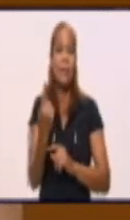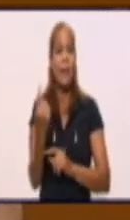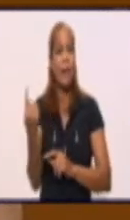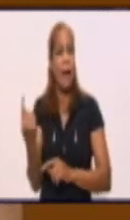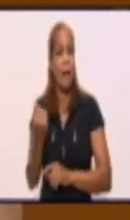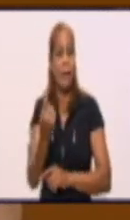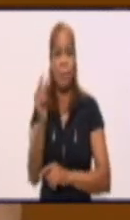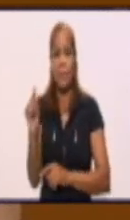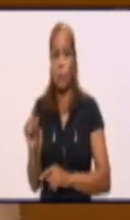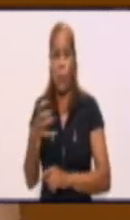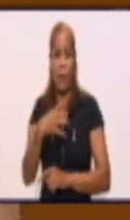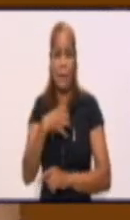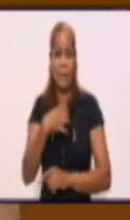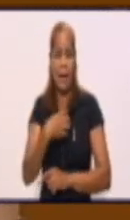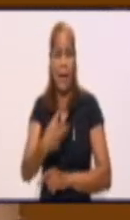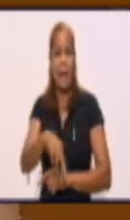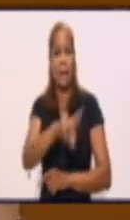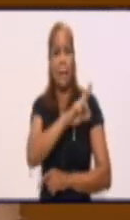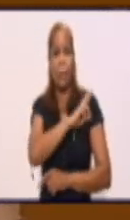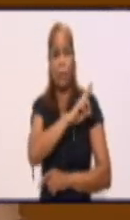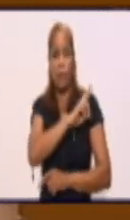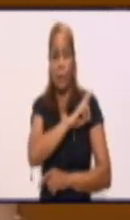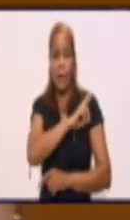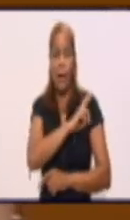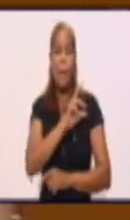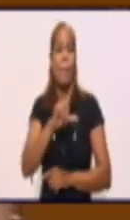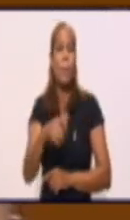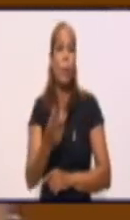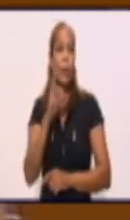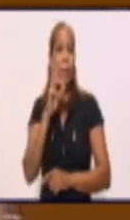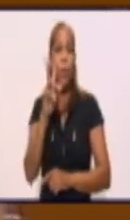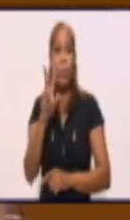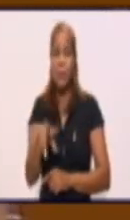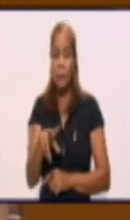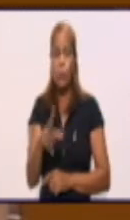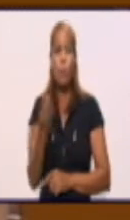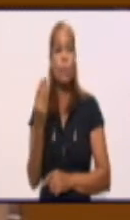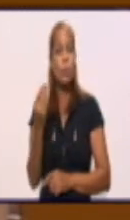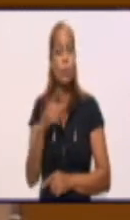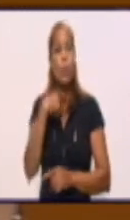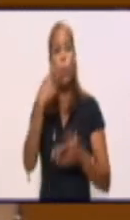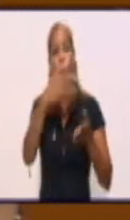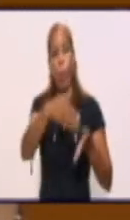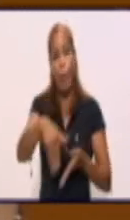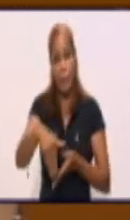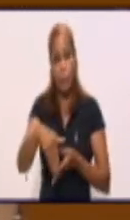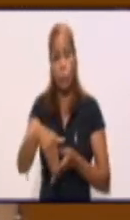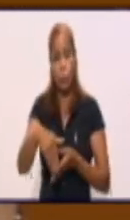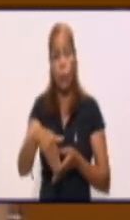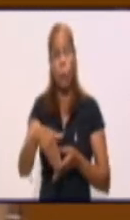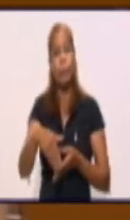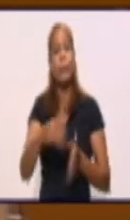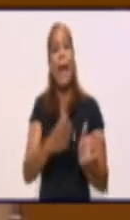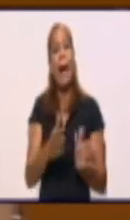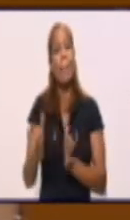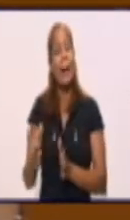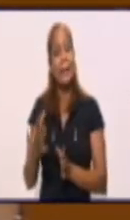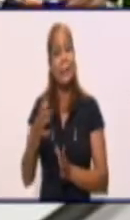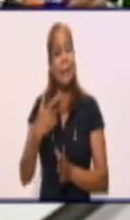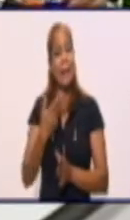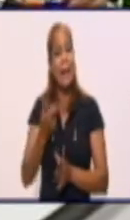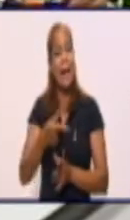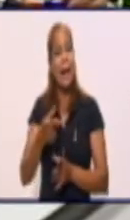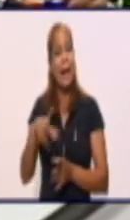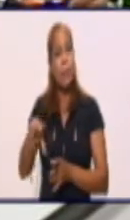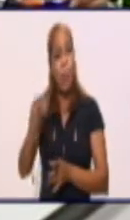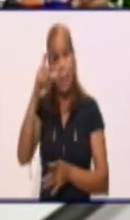que estamos viendo de la morbimortalidad en la provincia nos hace pensar que, por supuesto, aparte de las cepas que ya circulaban, debe de estar circulando,